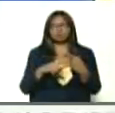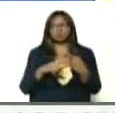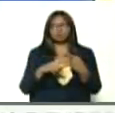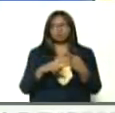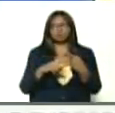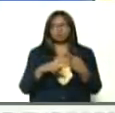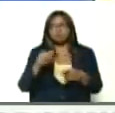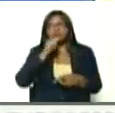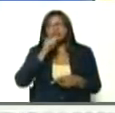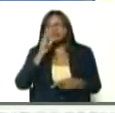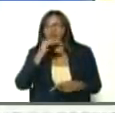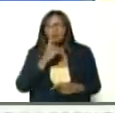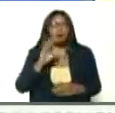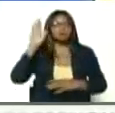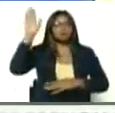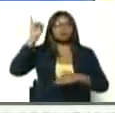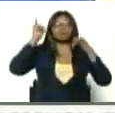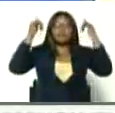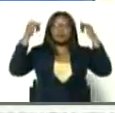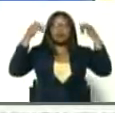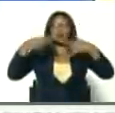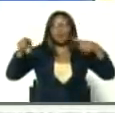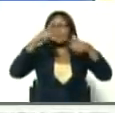levanten la mano, el que no lo ha celebrado,